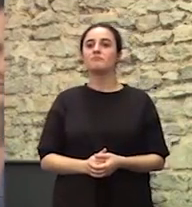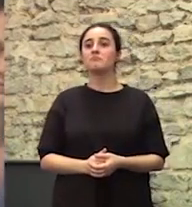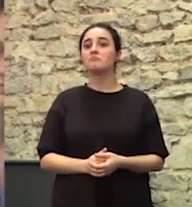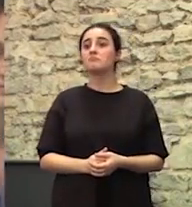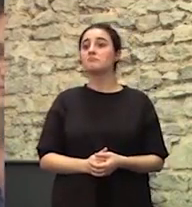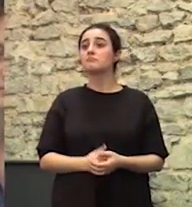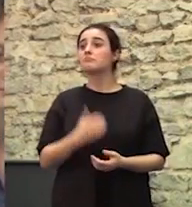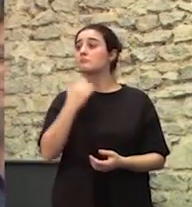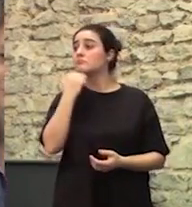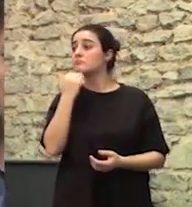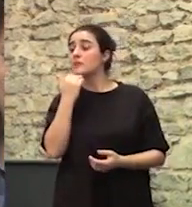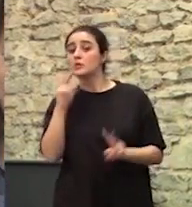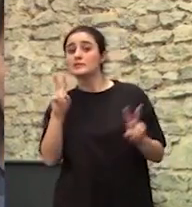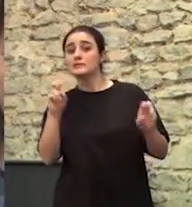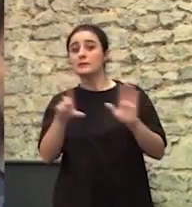¿Algún elemento de la ley de igualdad?